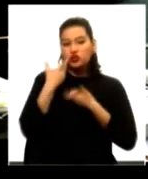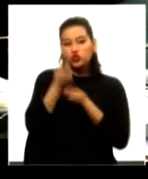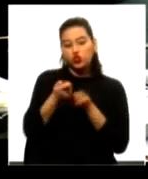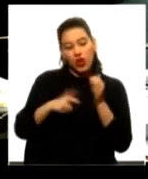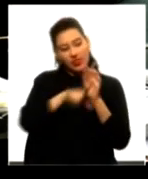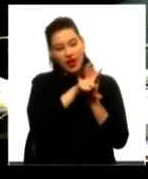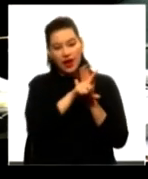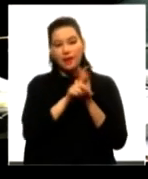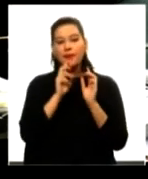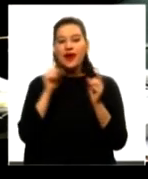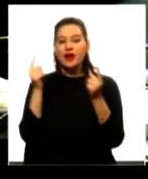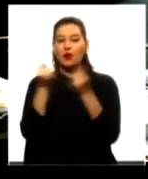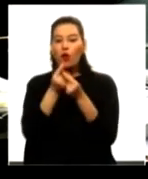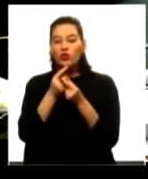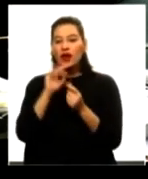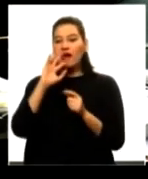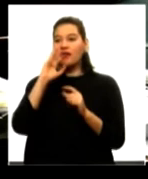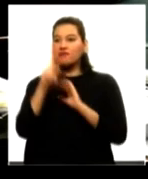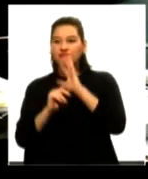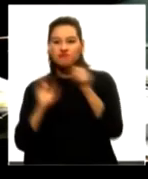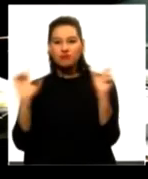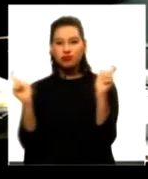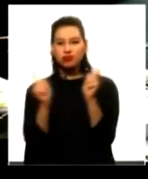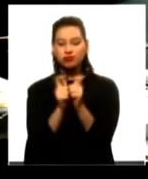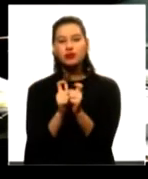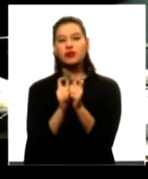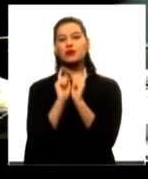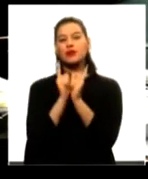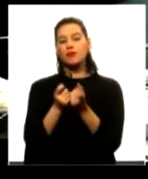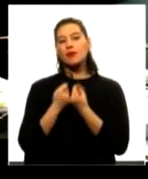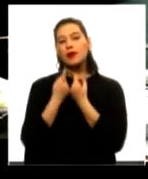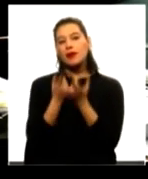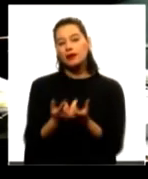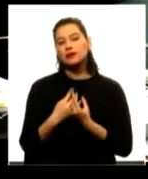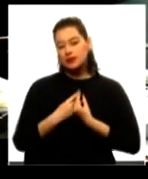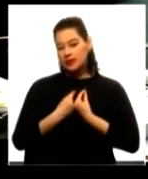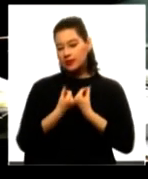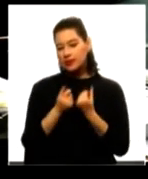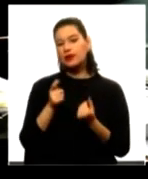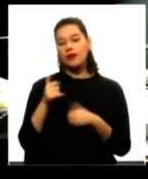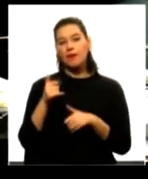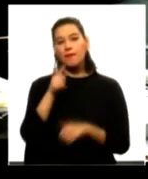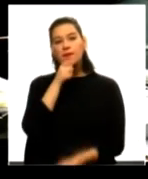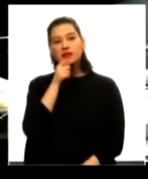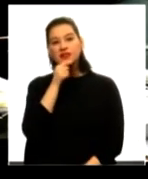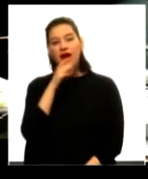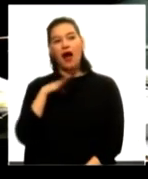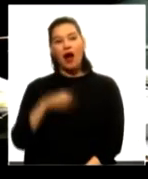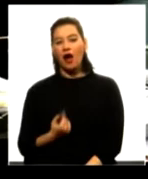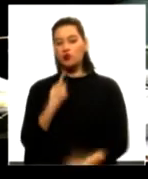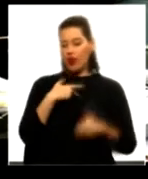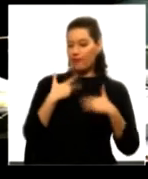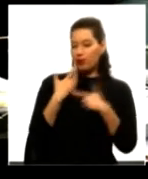la delincuencia y sobre todo hacerle sentir a la fuerza policial que hay un